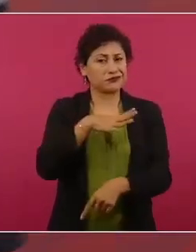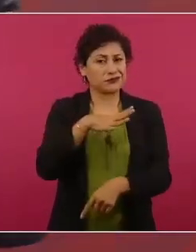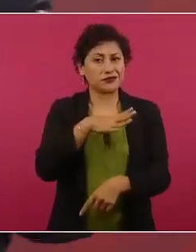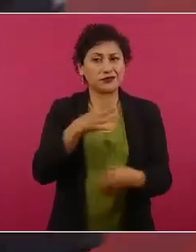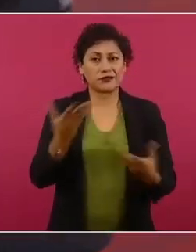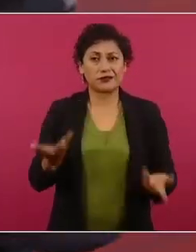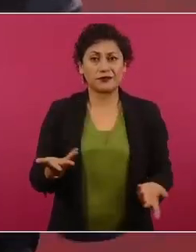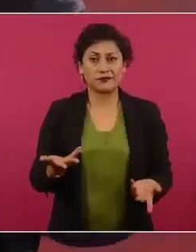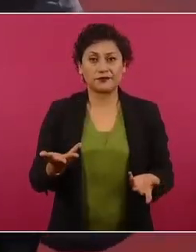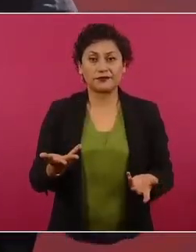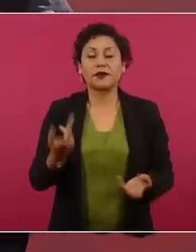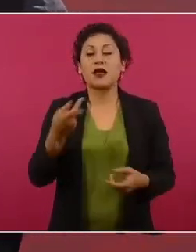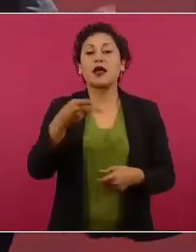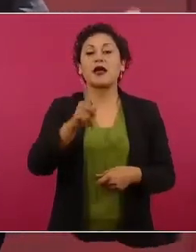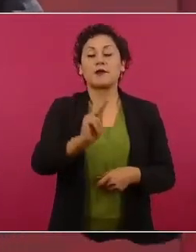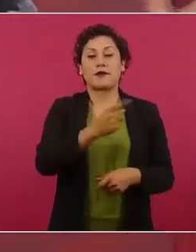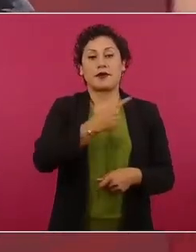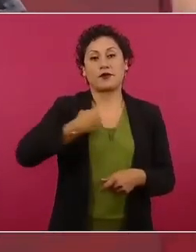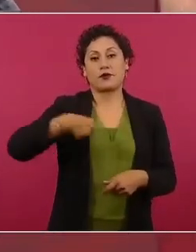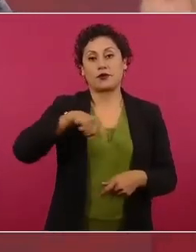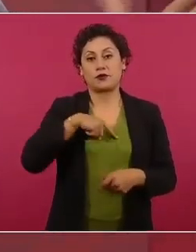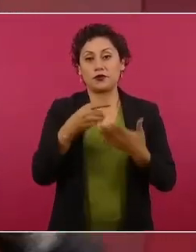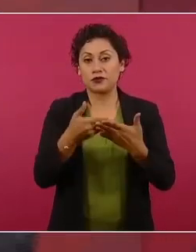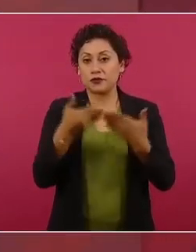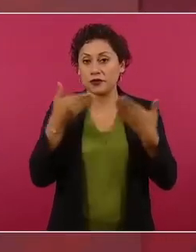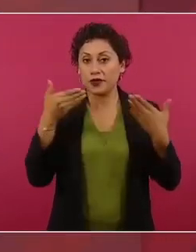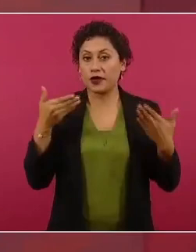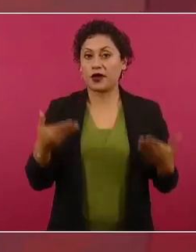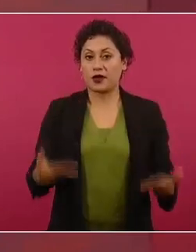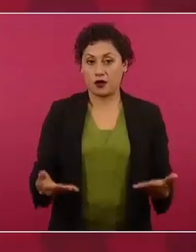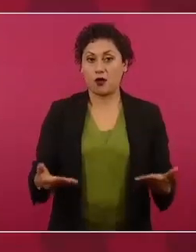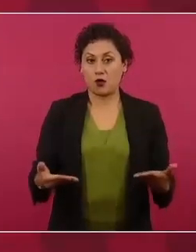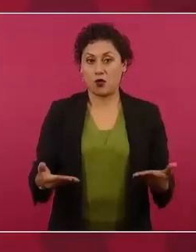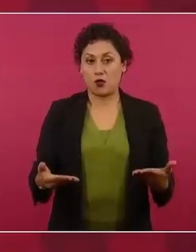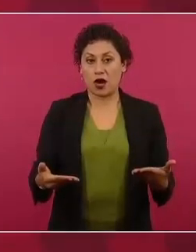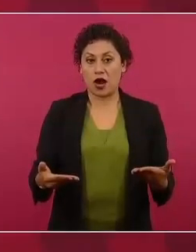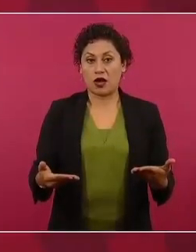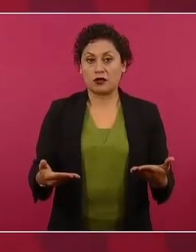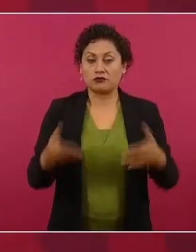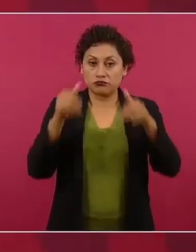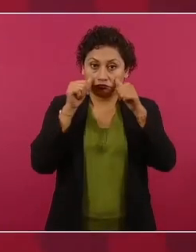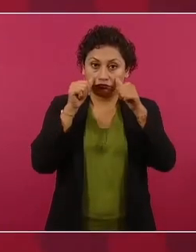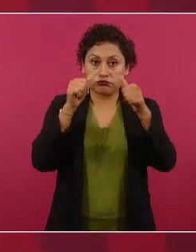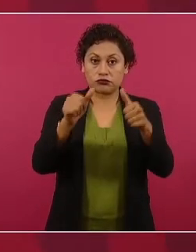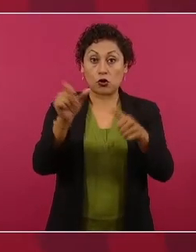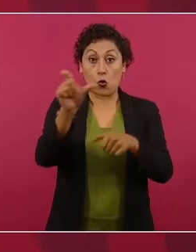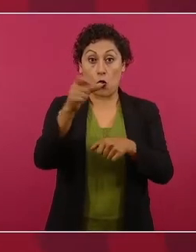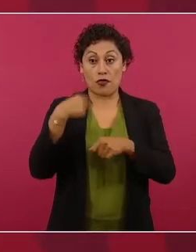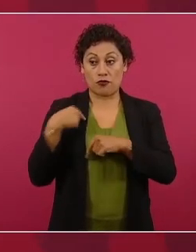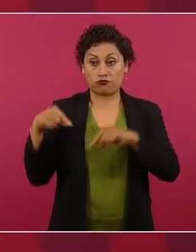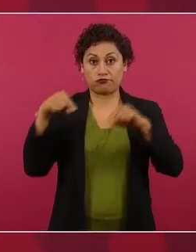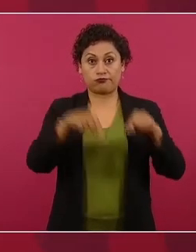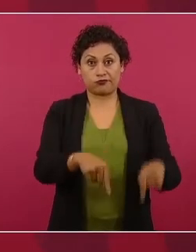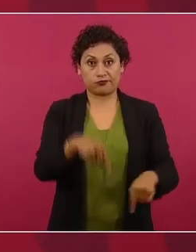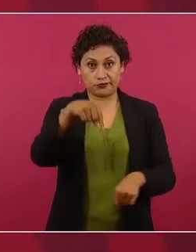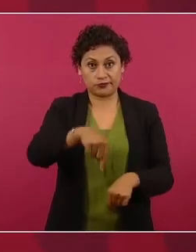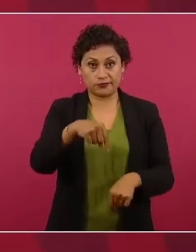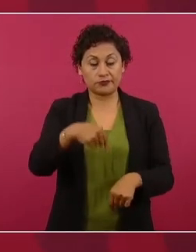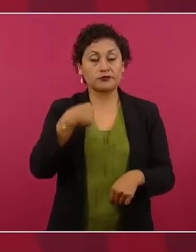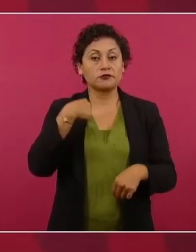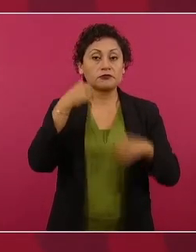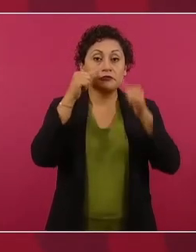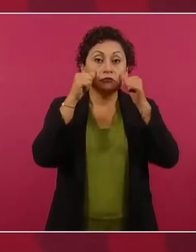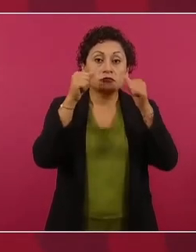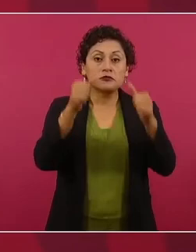nosotros lo que estamos ahora haciendo desde que llegamos es